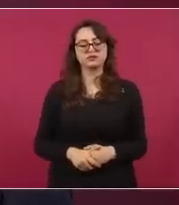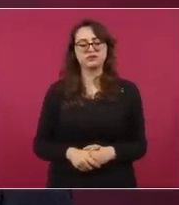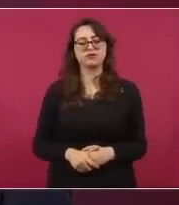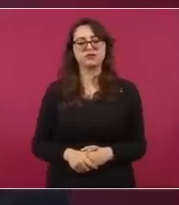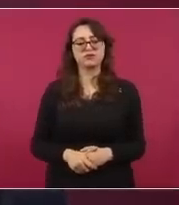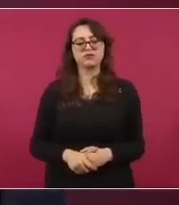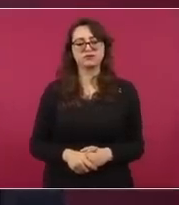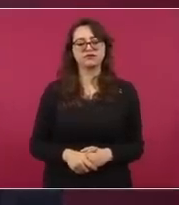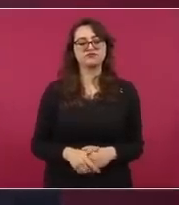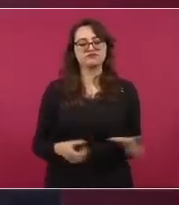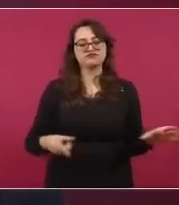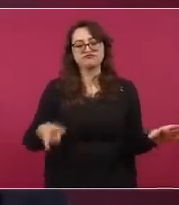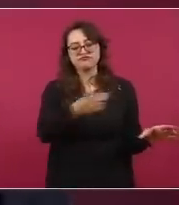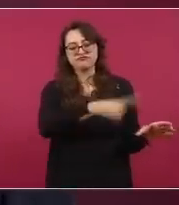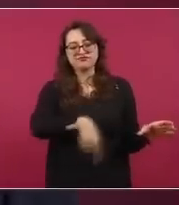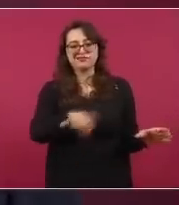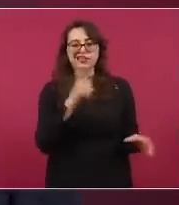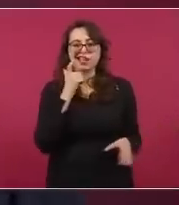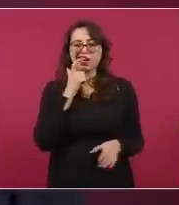para la maldad.